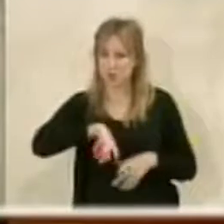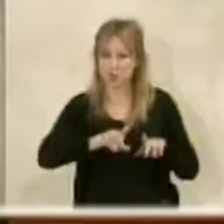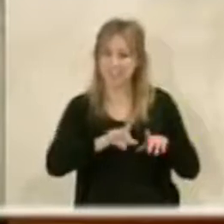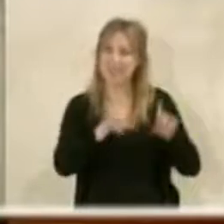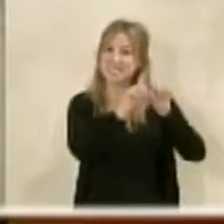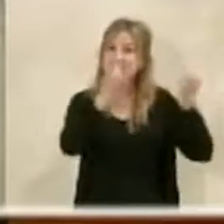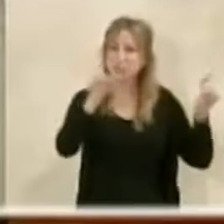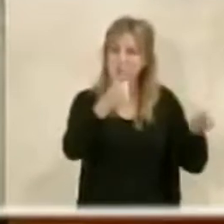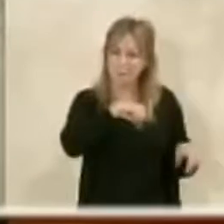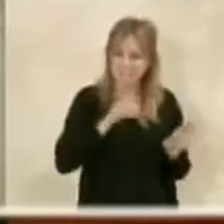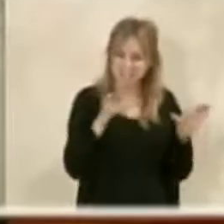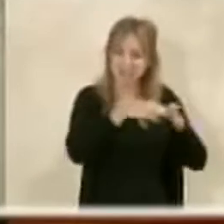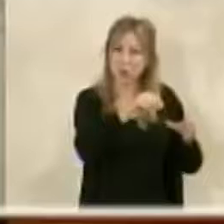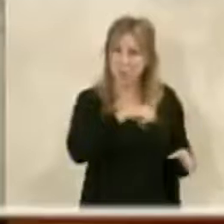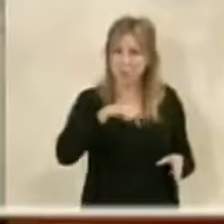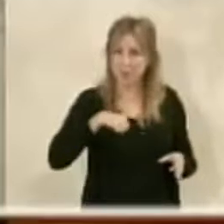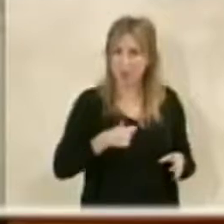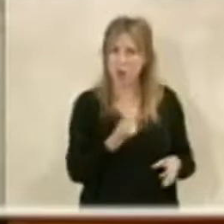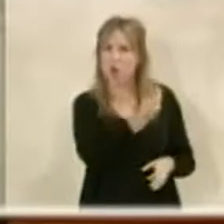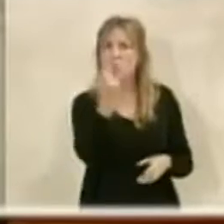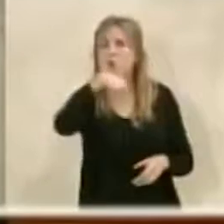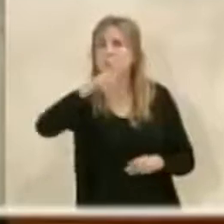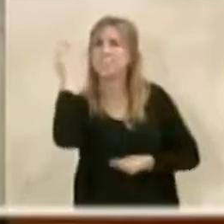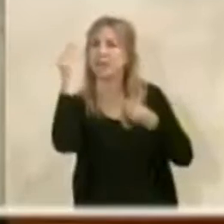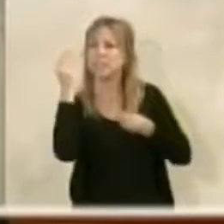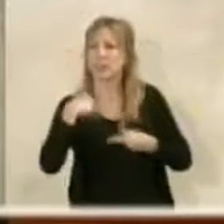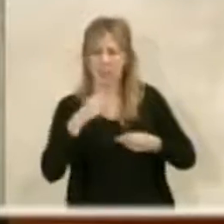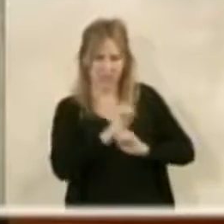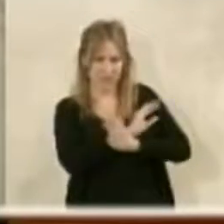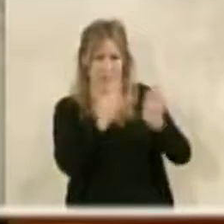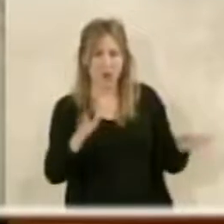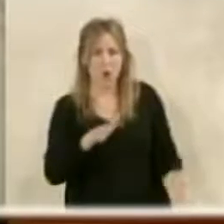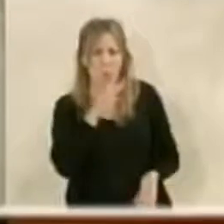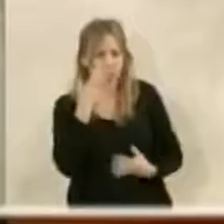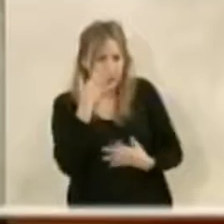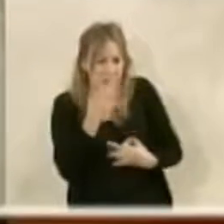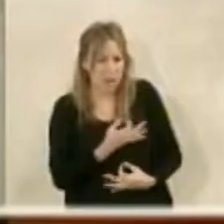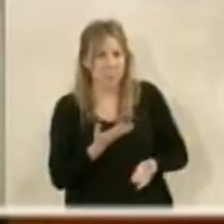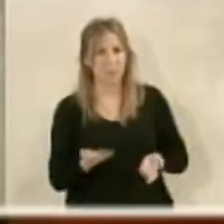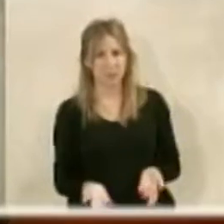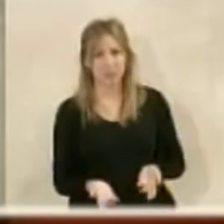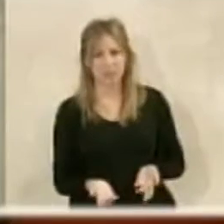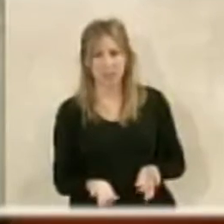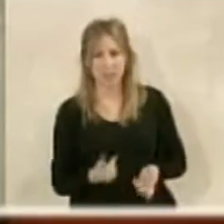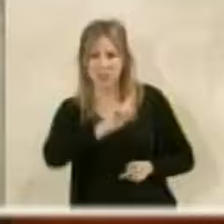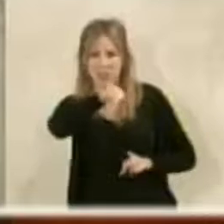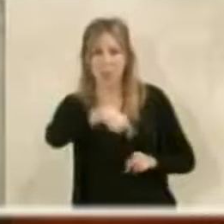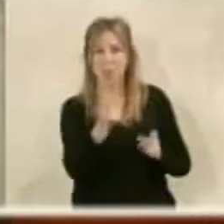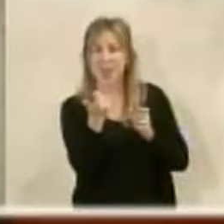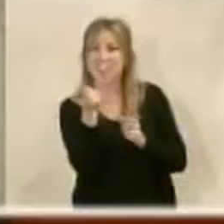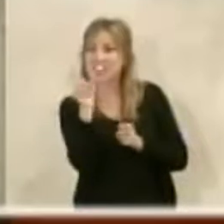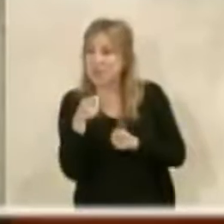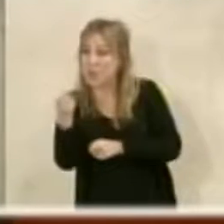sector privado, alguien puede pensar de manera, claro, lo va a hacer porque realmente luego va a recibir más,